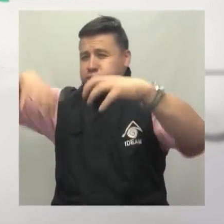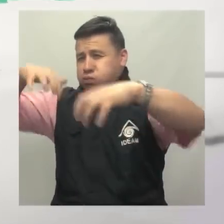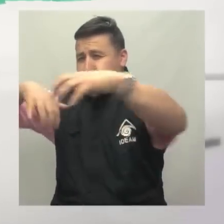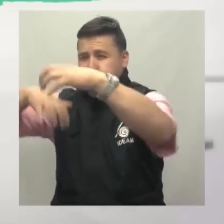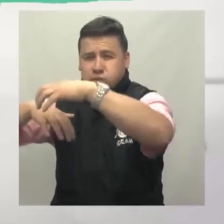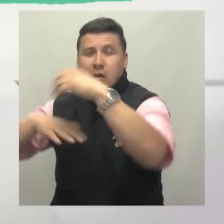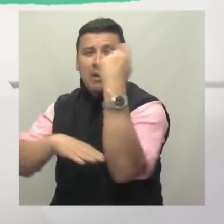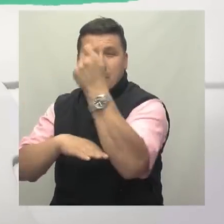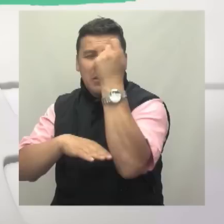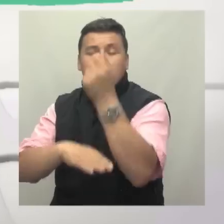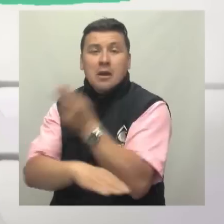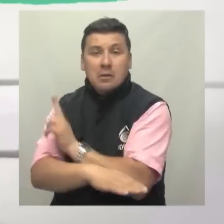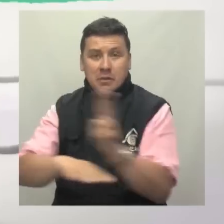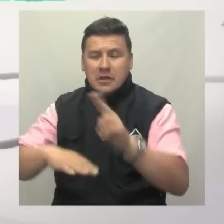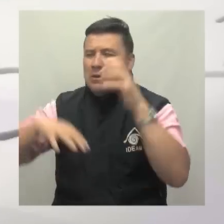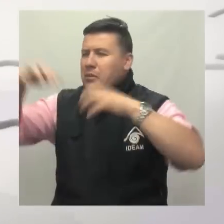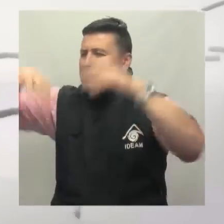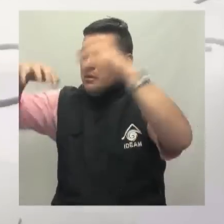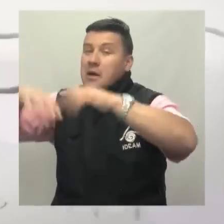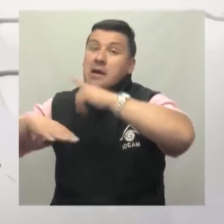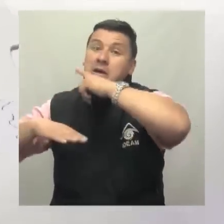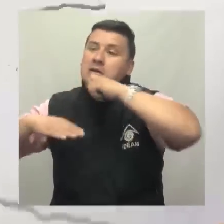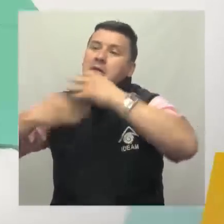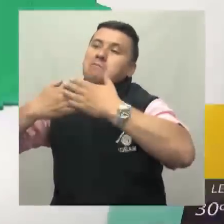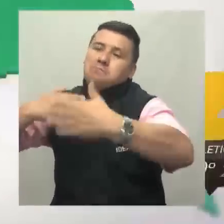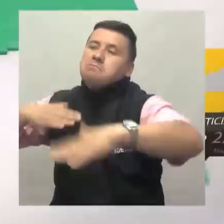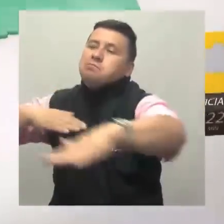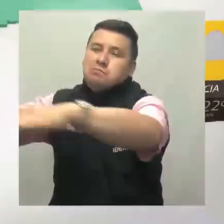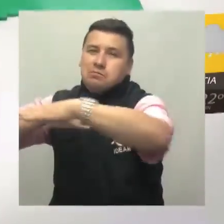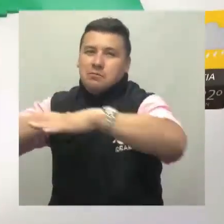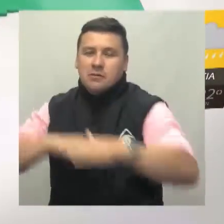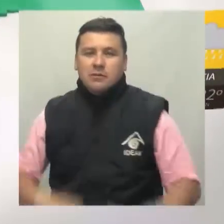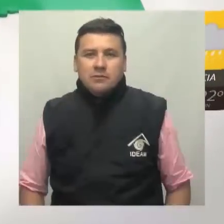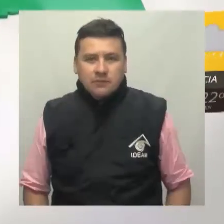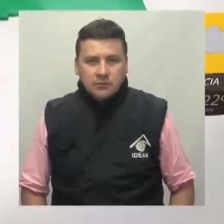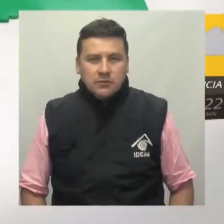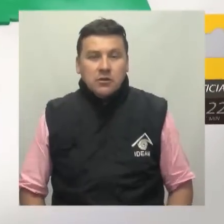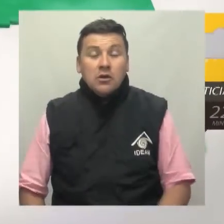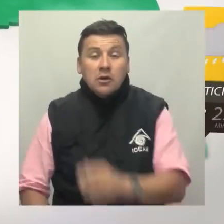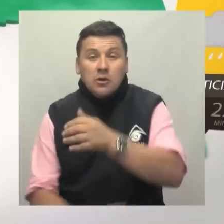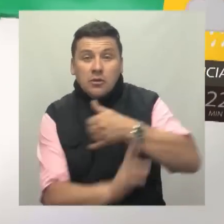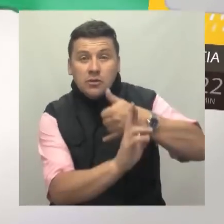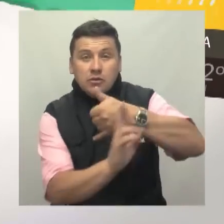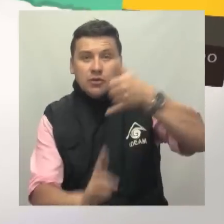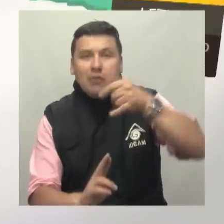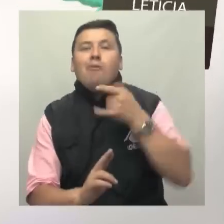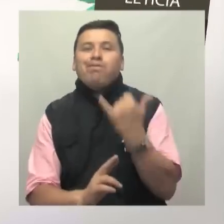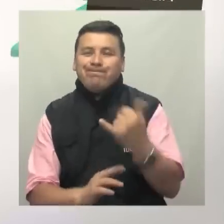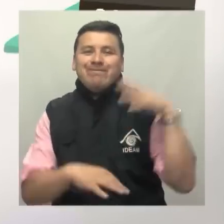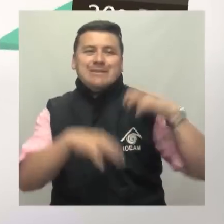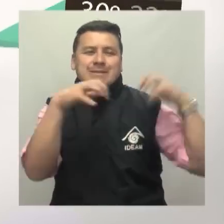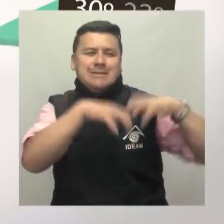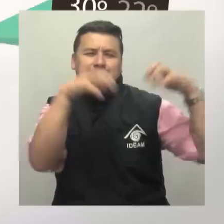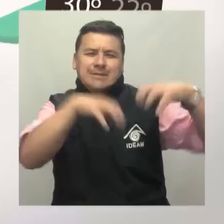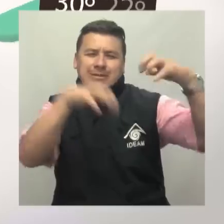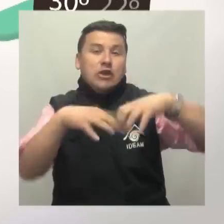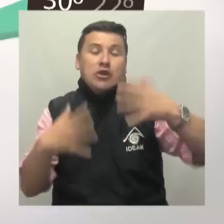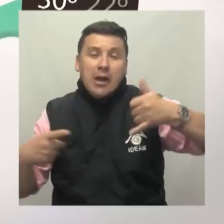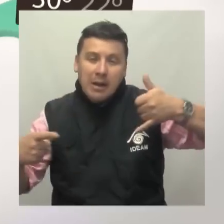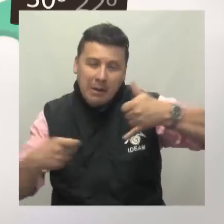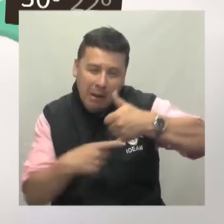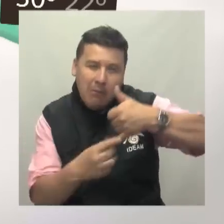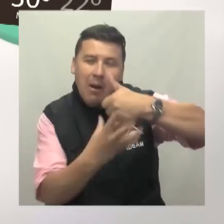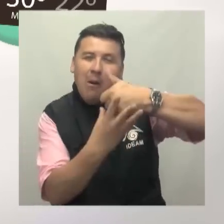Monte del Meta y suroriente del Bichada, con tiempo seco para el resto de la región. En el sur del territorio caerán lluvias localizadas en